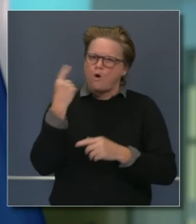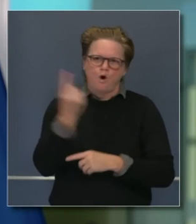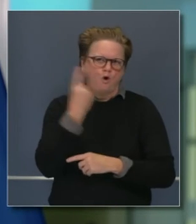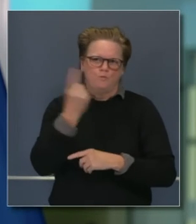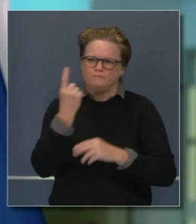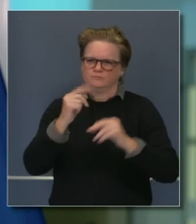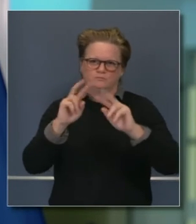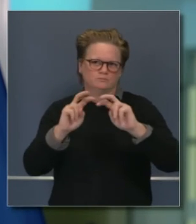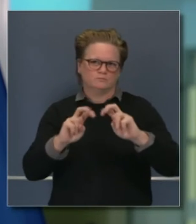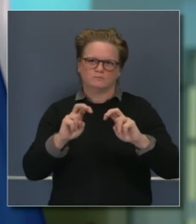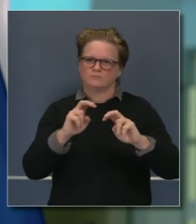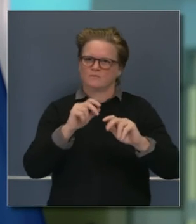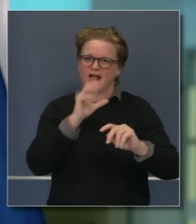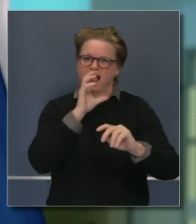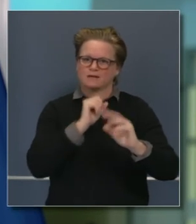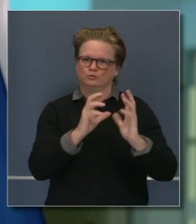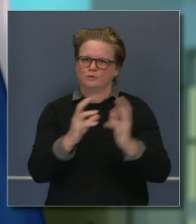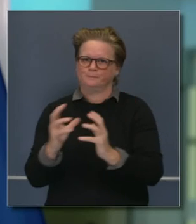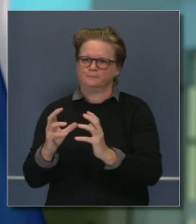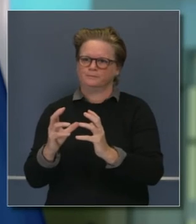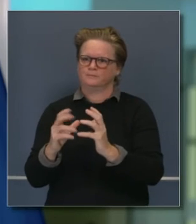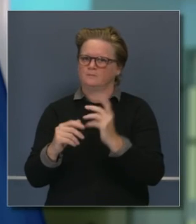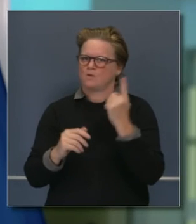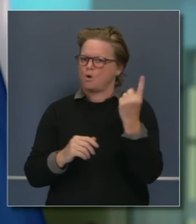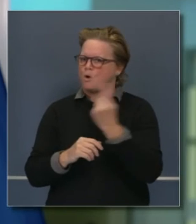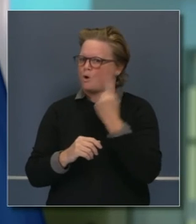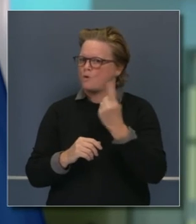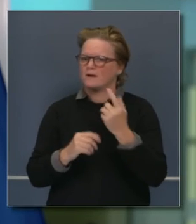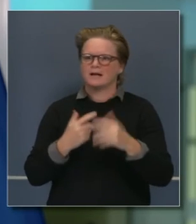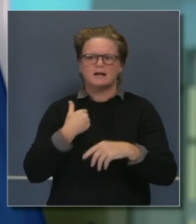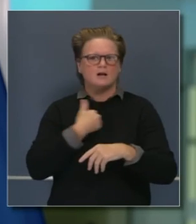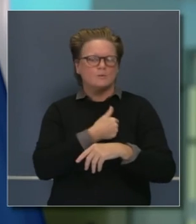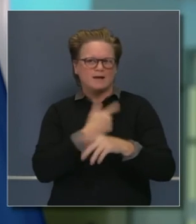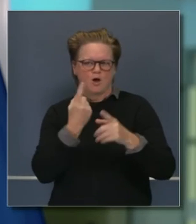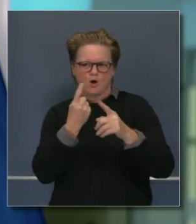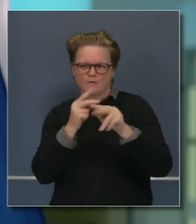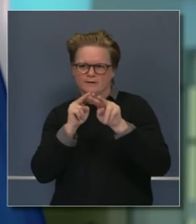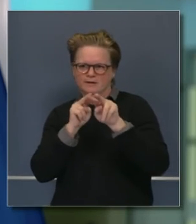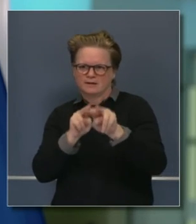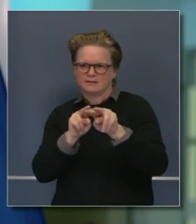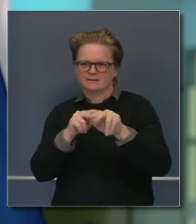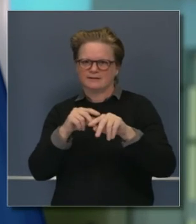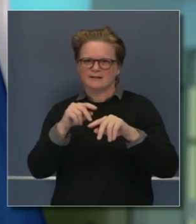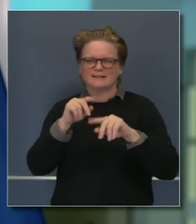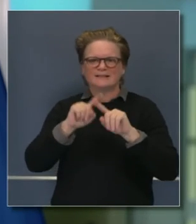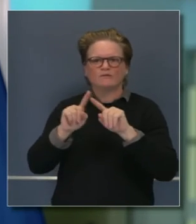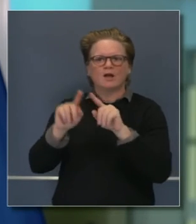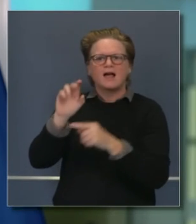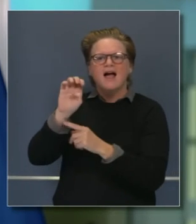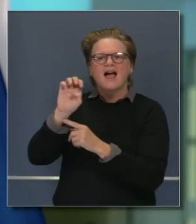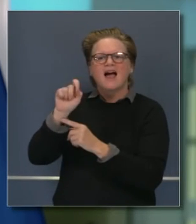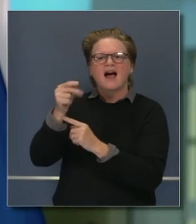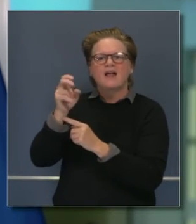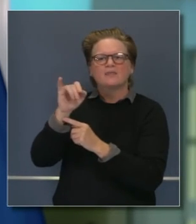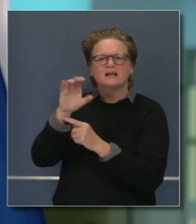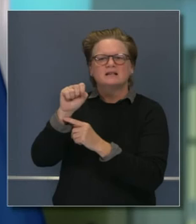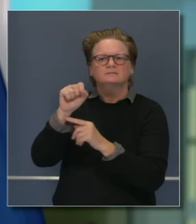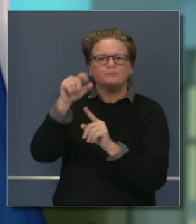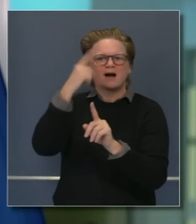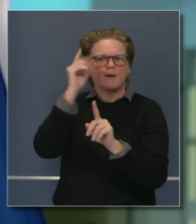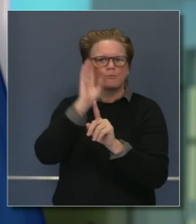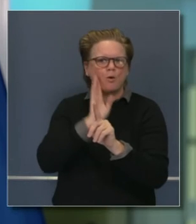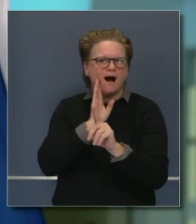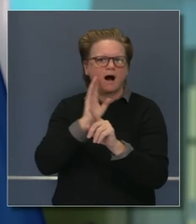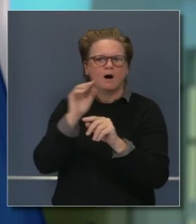Y también a través del lente de raza y clase social. Tenemos información de funcionarios de salubridad.